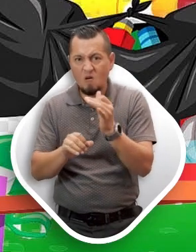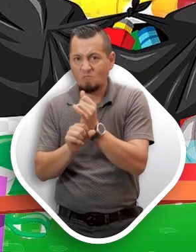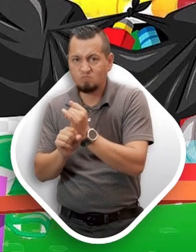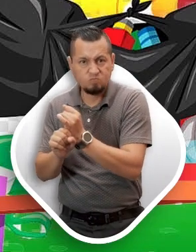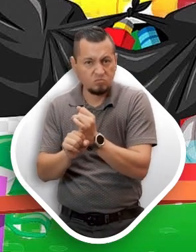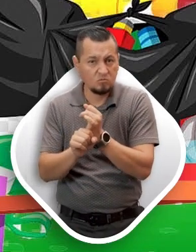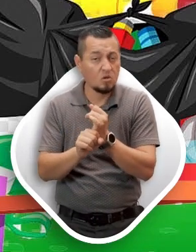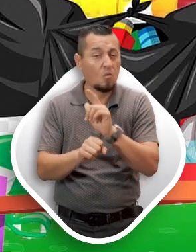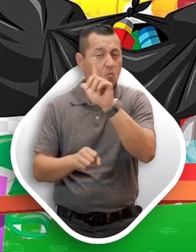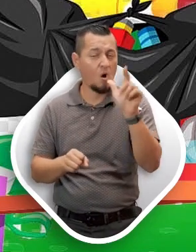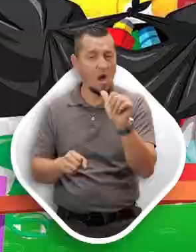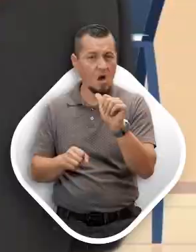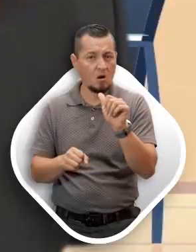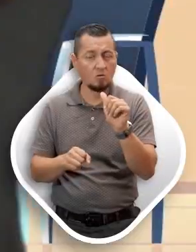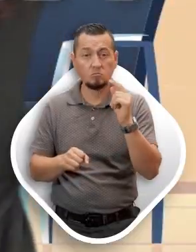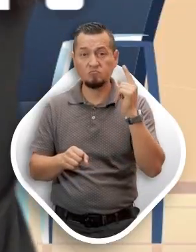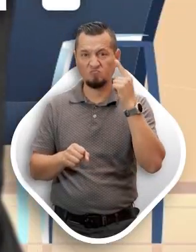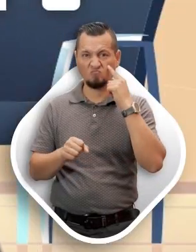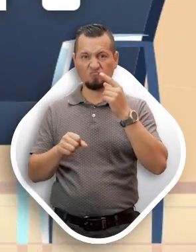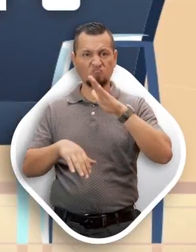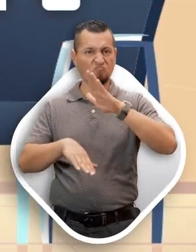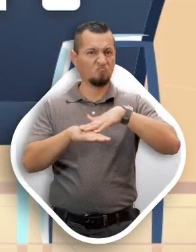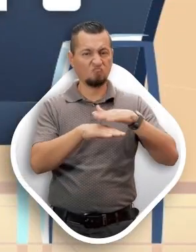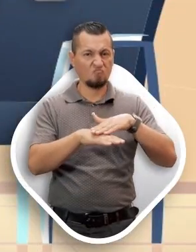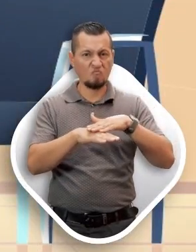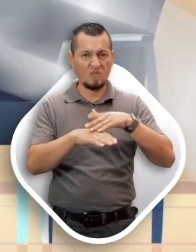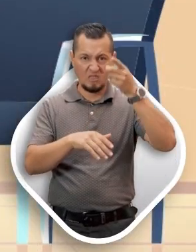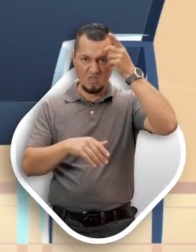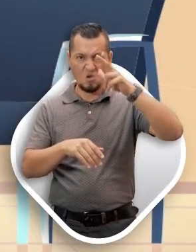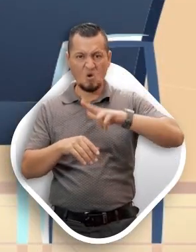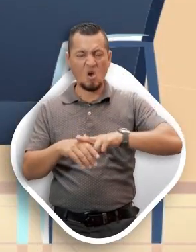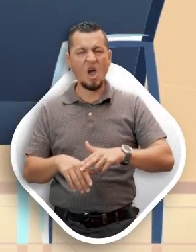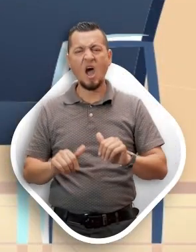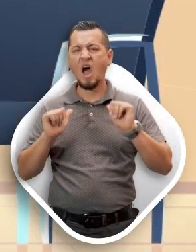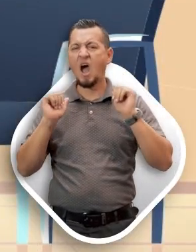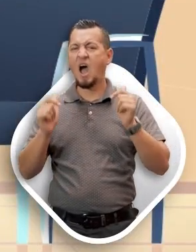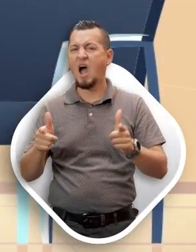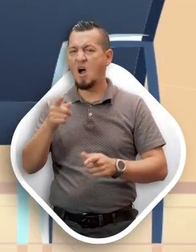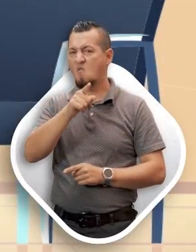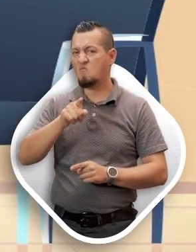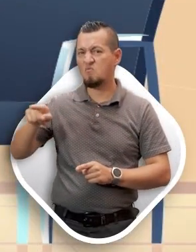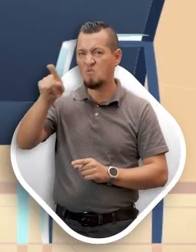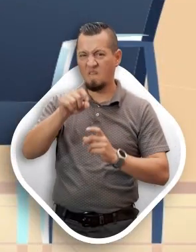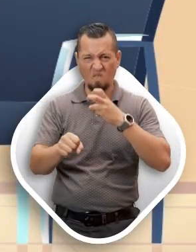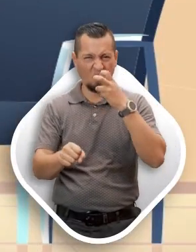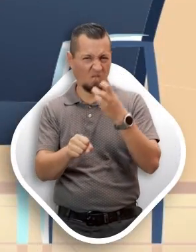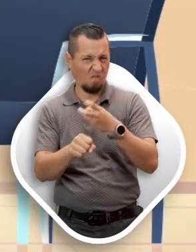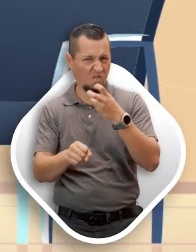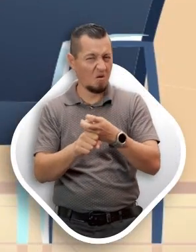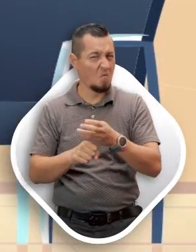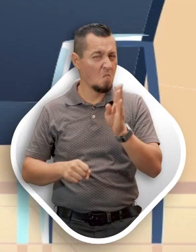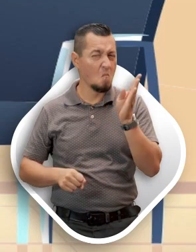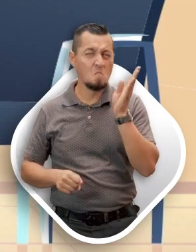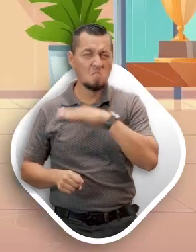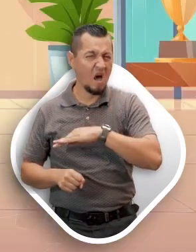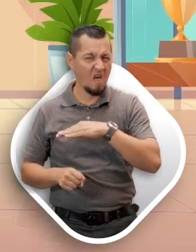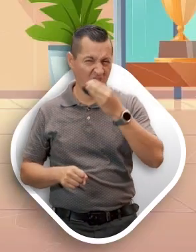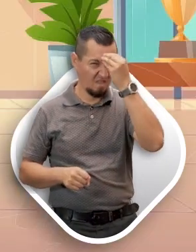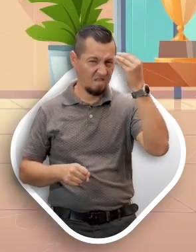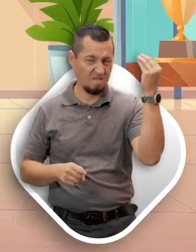De repente se escuchó. Atención, alguien ha hecho una travesura de muy mal gusto.